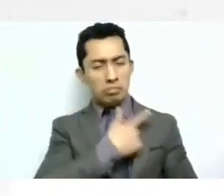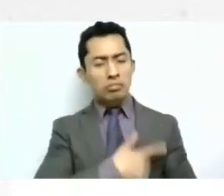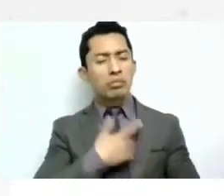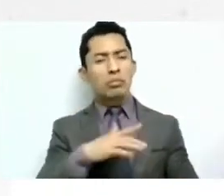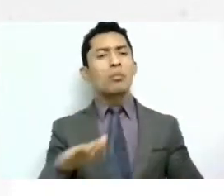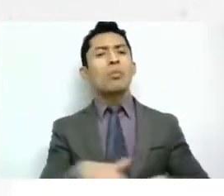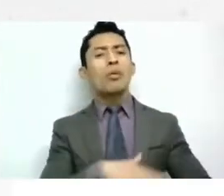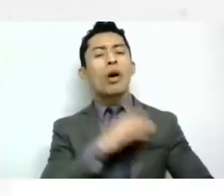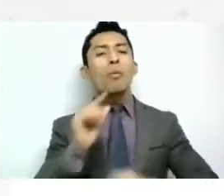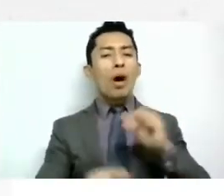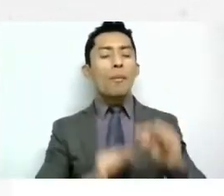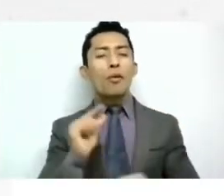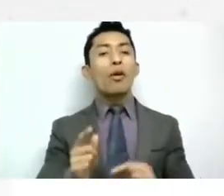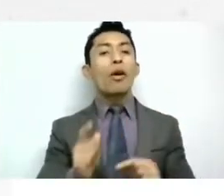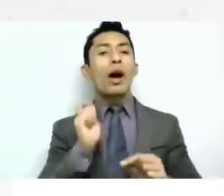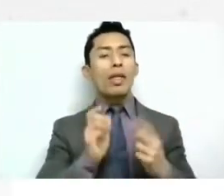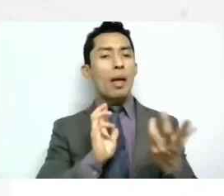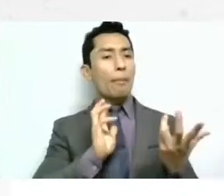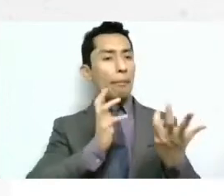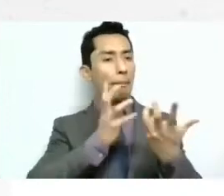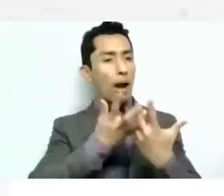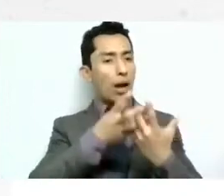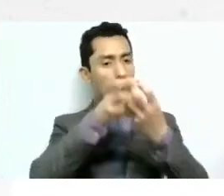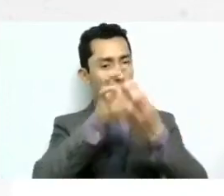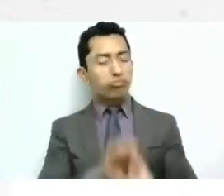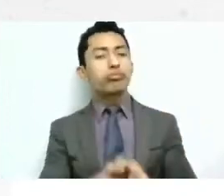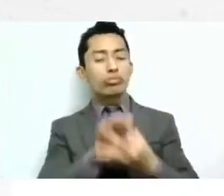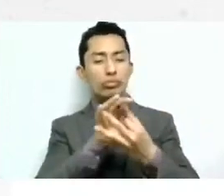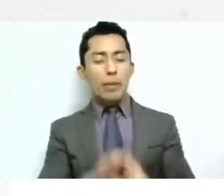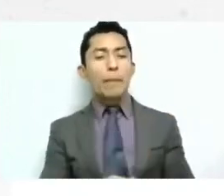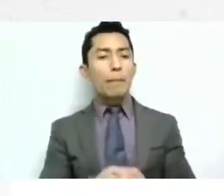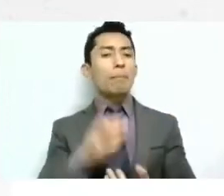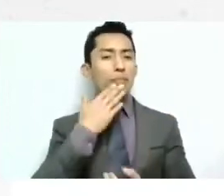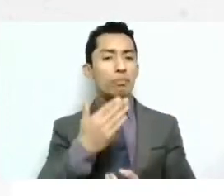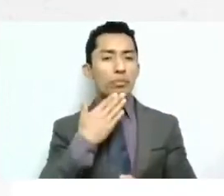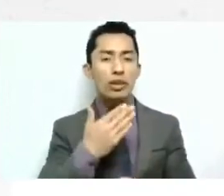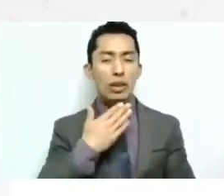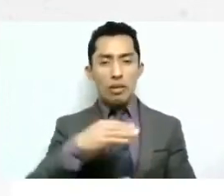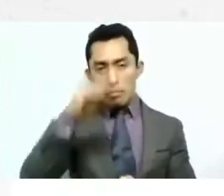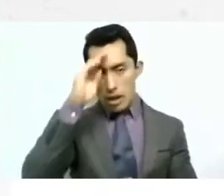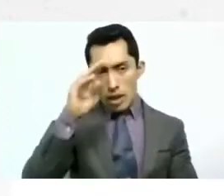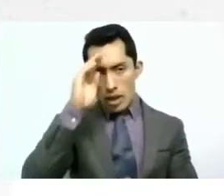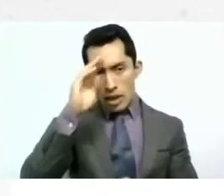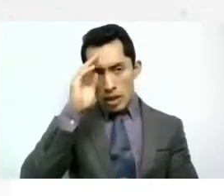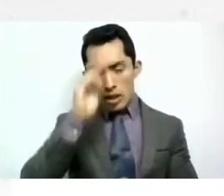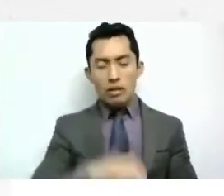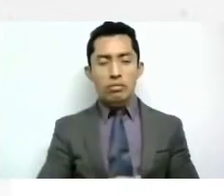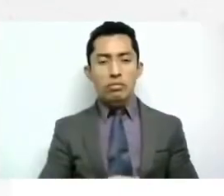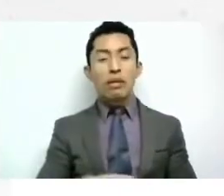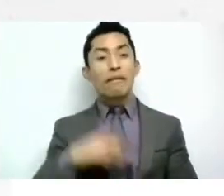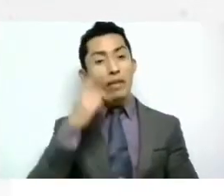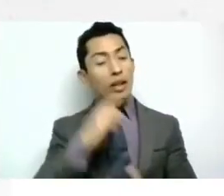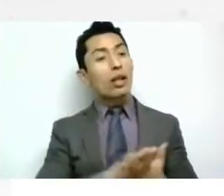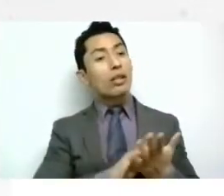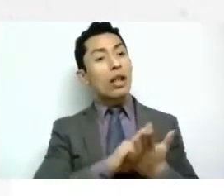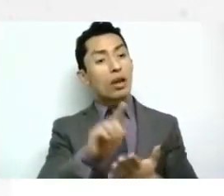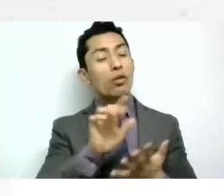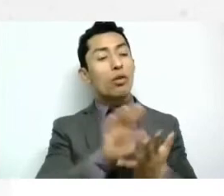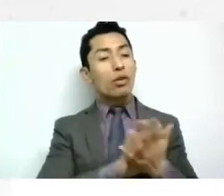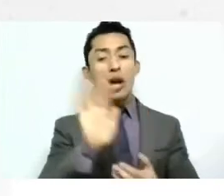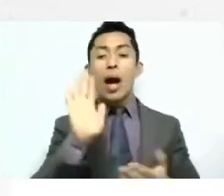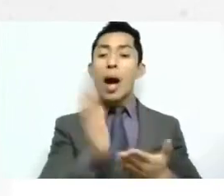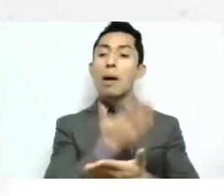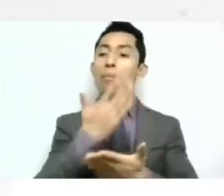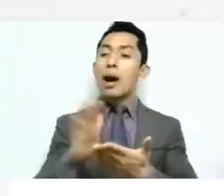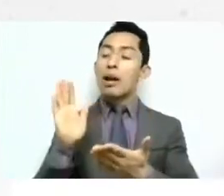haciendo armónico lo van haciendo estable y no como que aquí aquí te voy a poner el constitucional y aquí te voy a